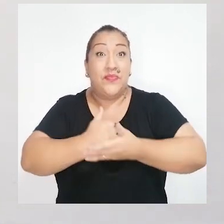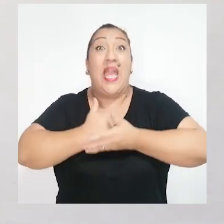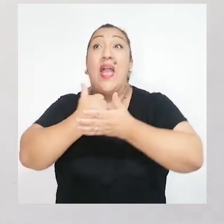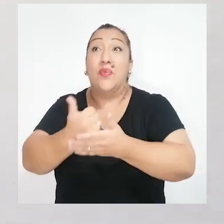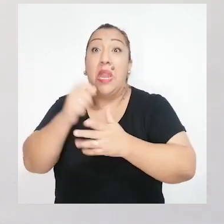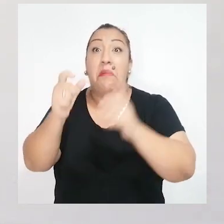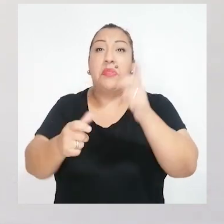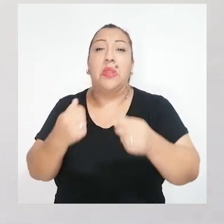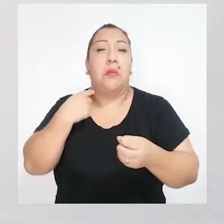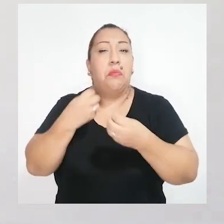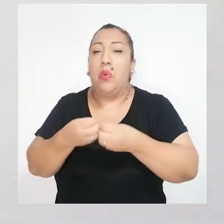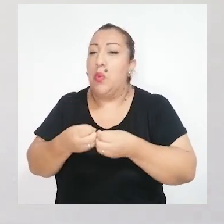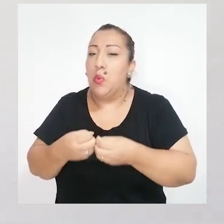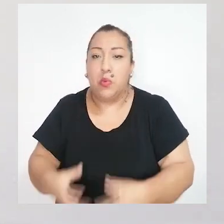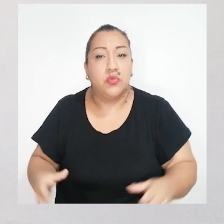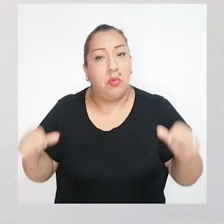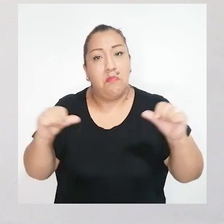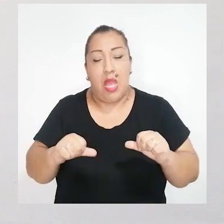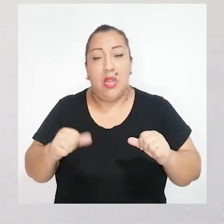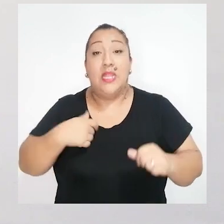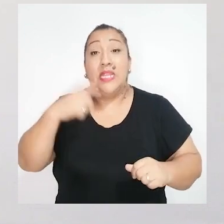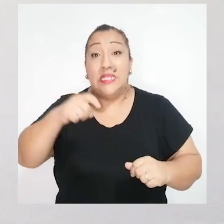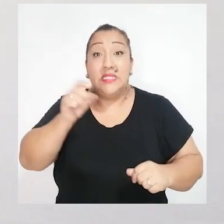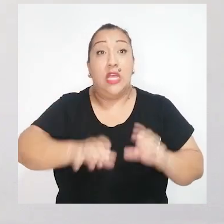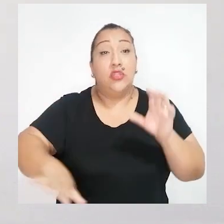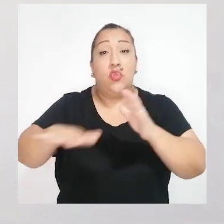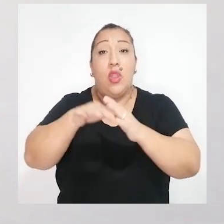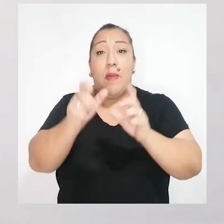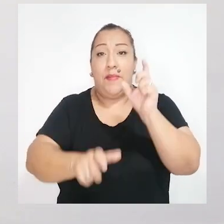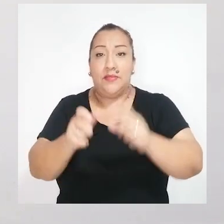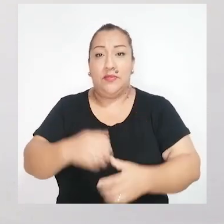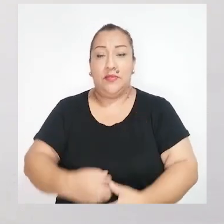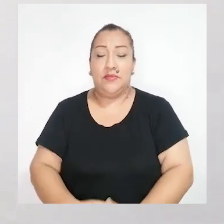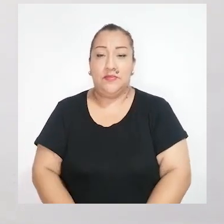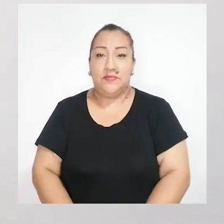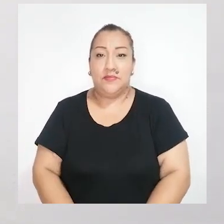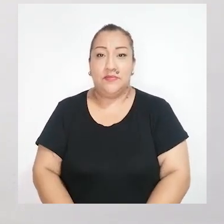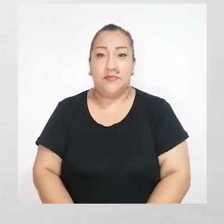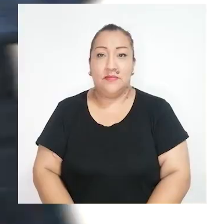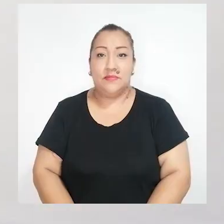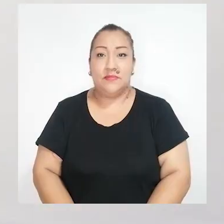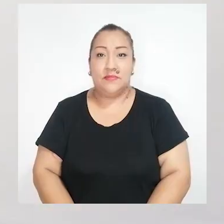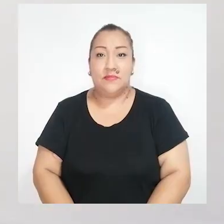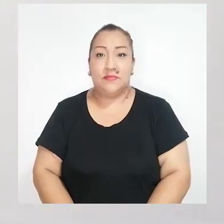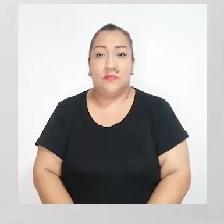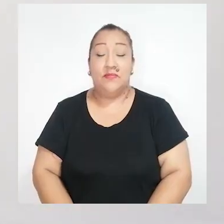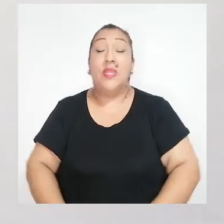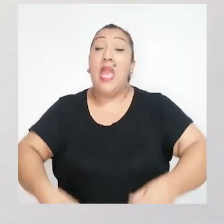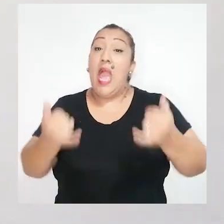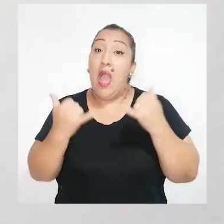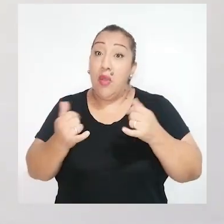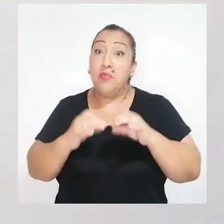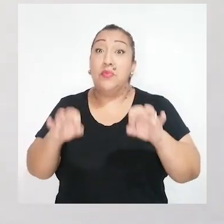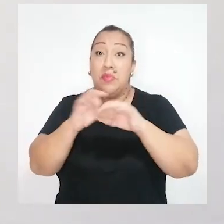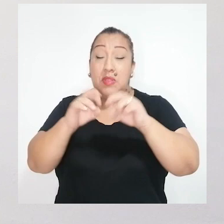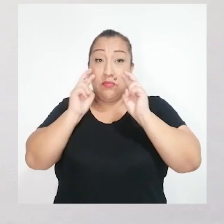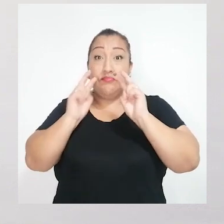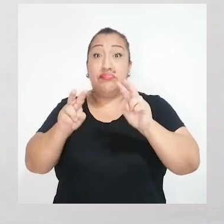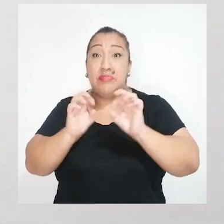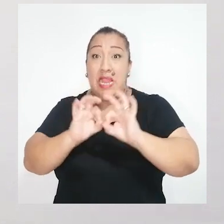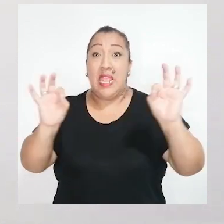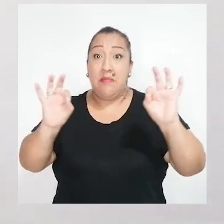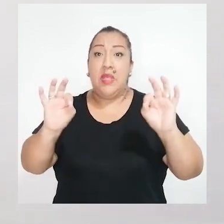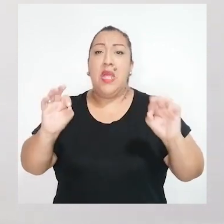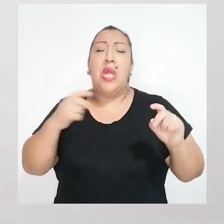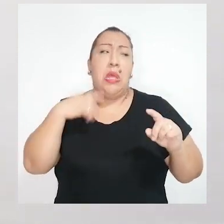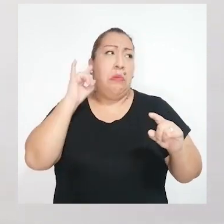haciendo de esta manera que la ayuda llegue lo más pronto posible a la población damnificada. La actuación célere y transparente es una